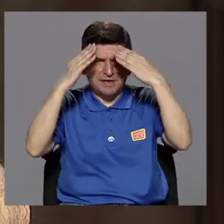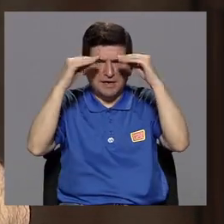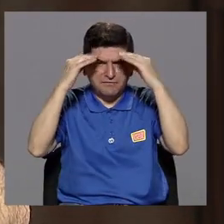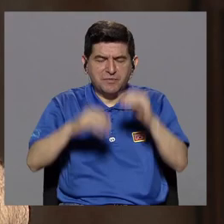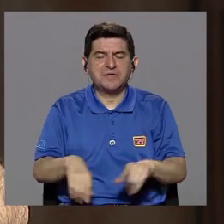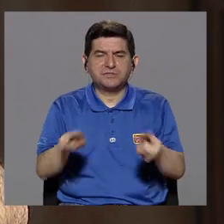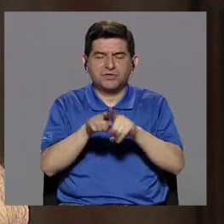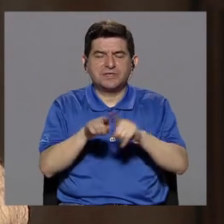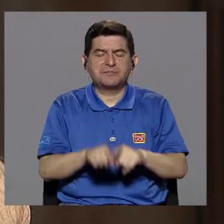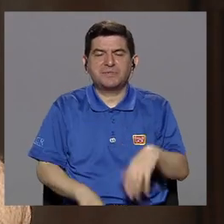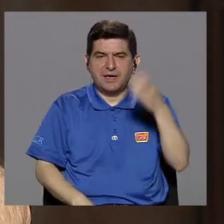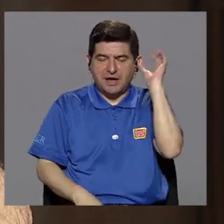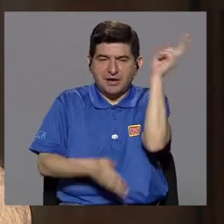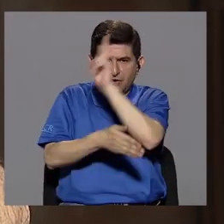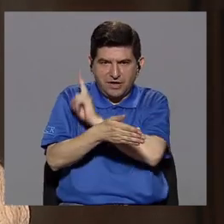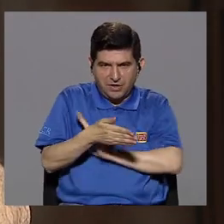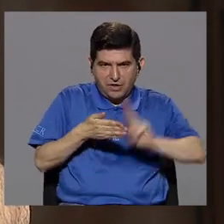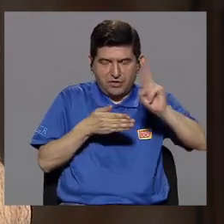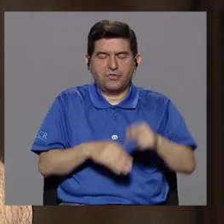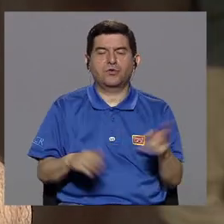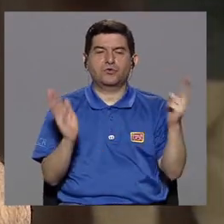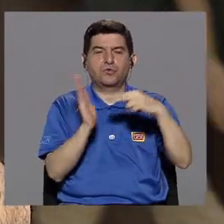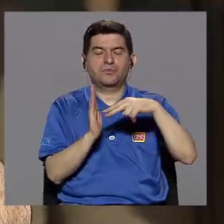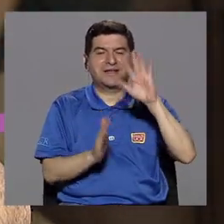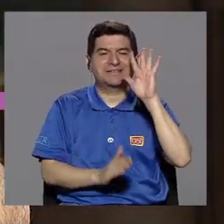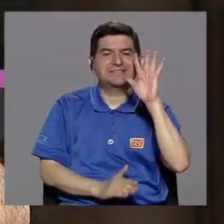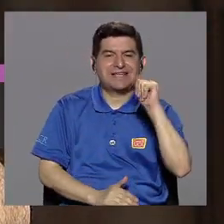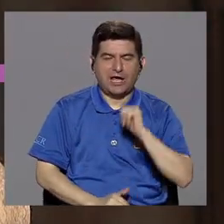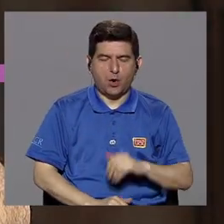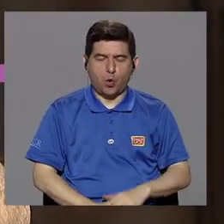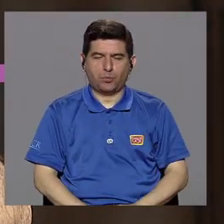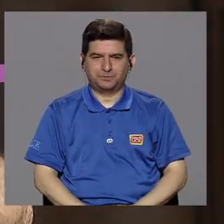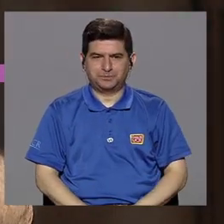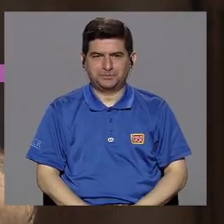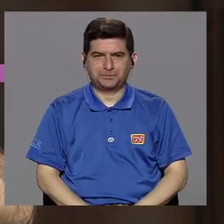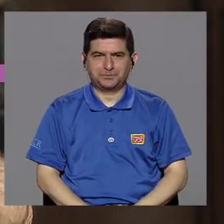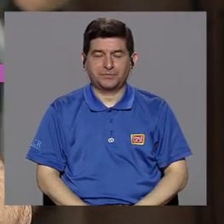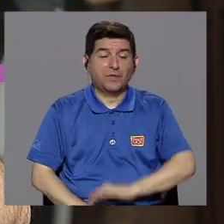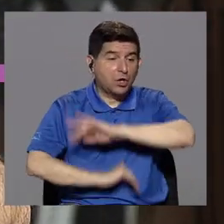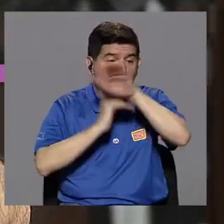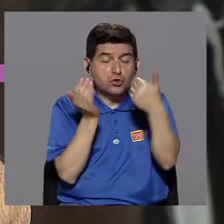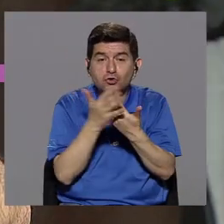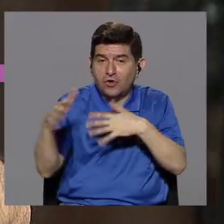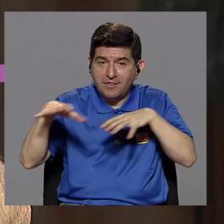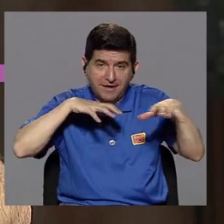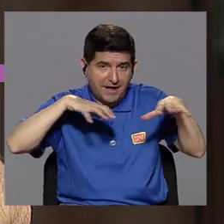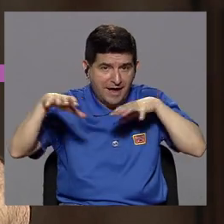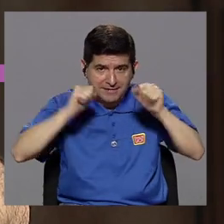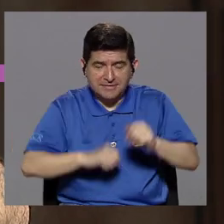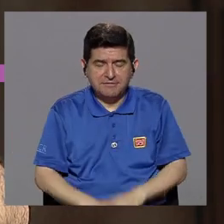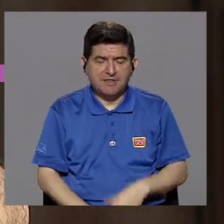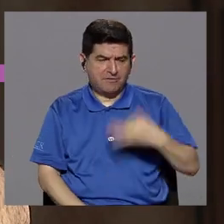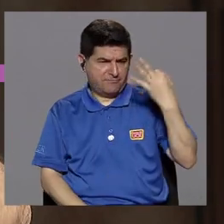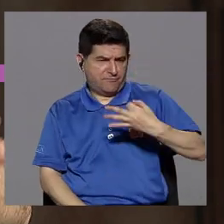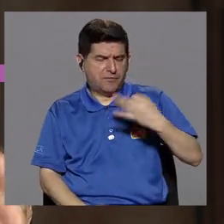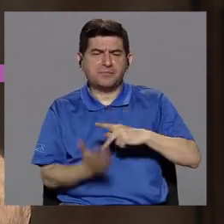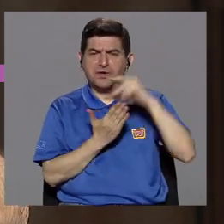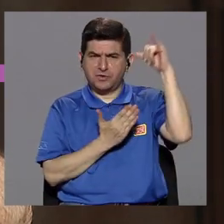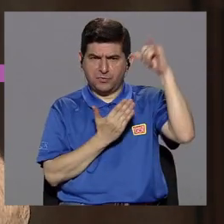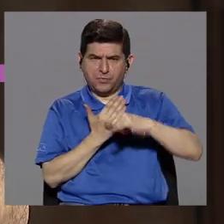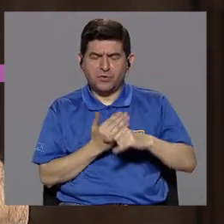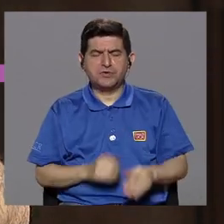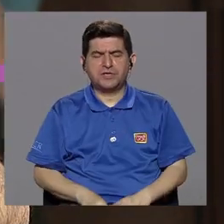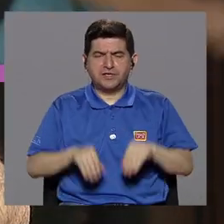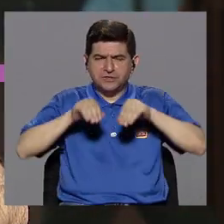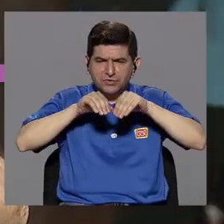Universidad. Posteriormente, en 2005, todas estas actividades se formalizan en un proyecto